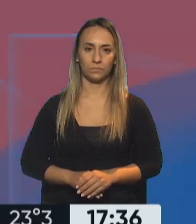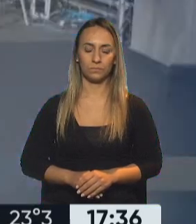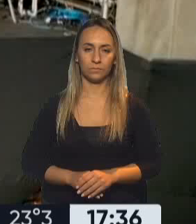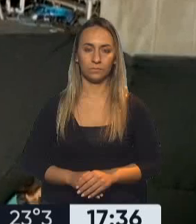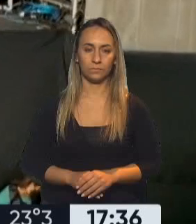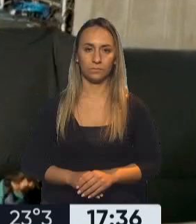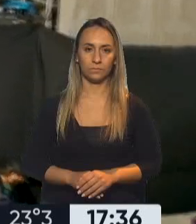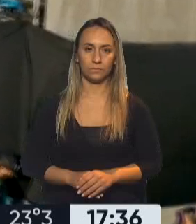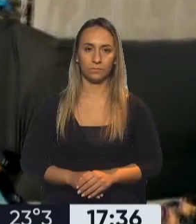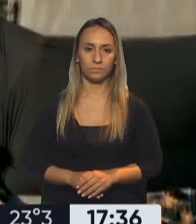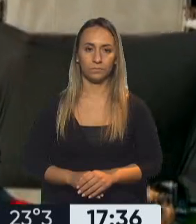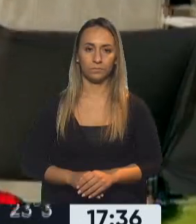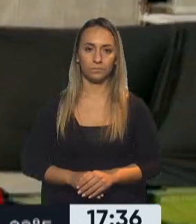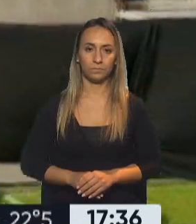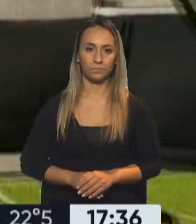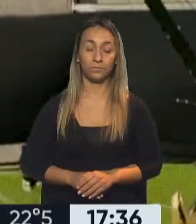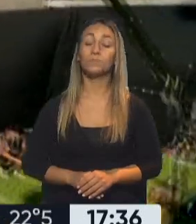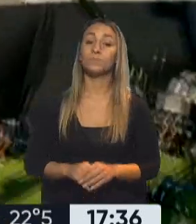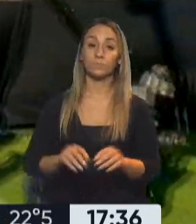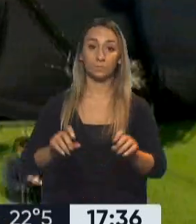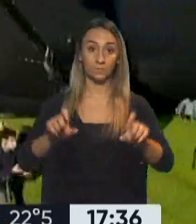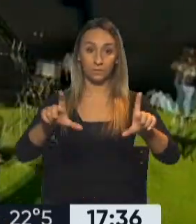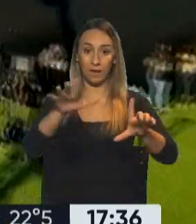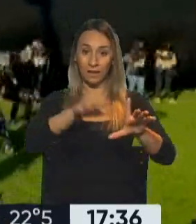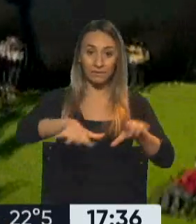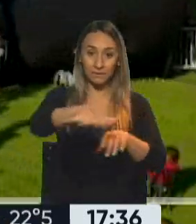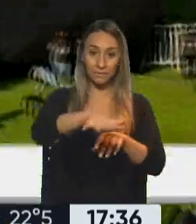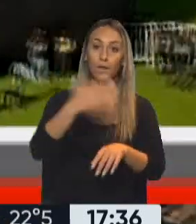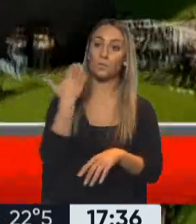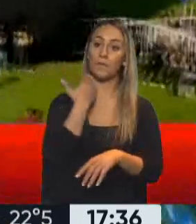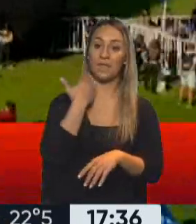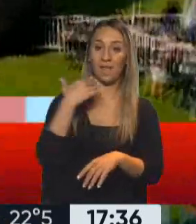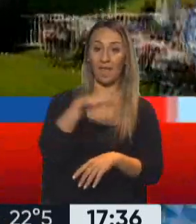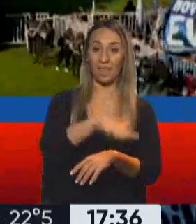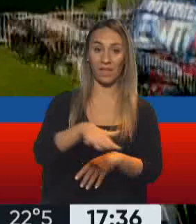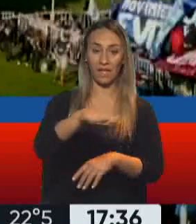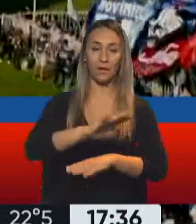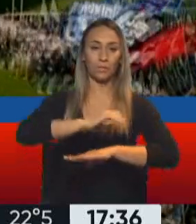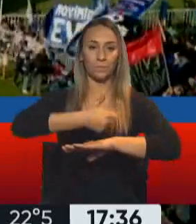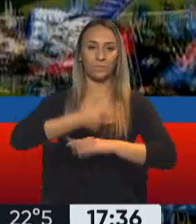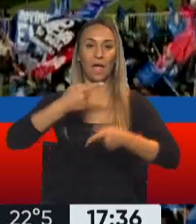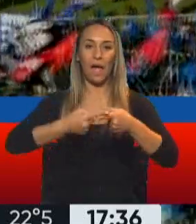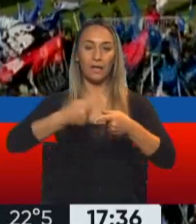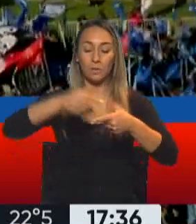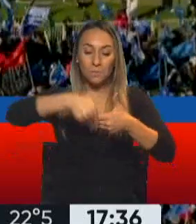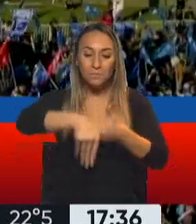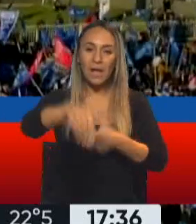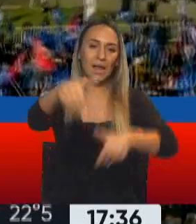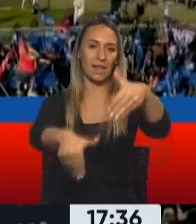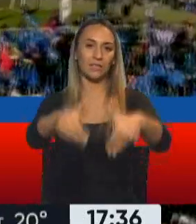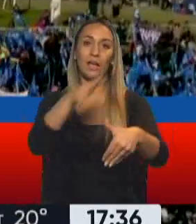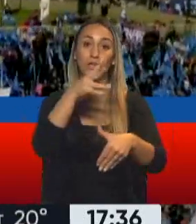Bien, esta es la imagen de Mataderos. Rumbo a las elecciones del 14 de noviembre se